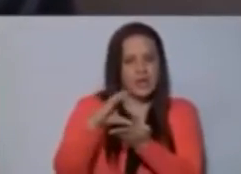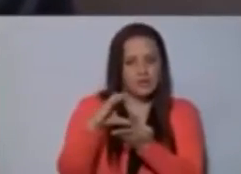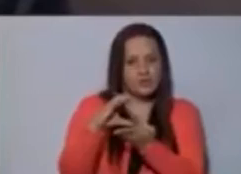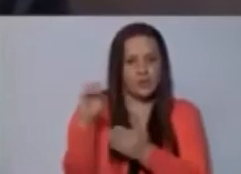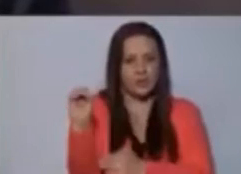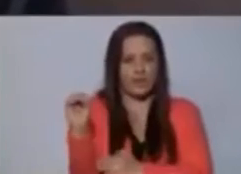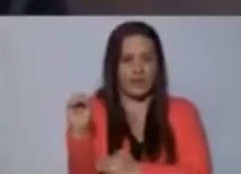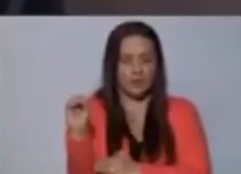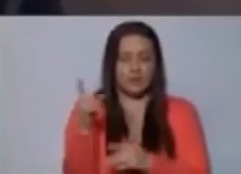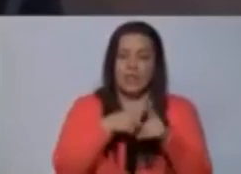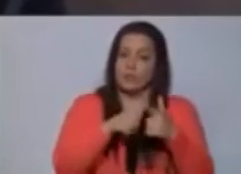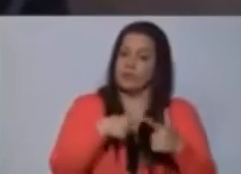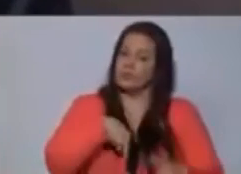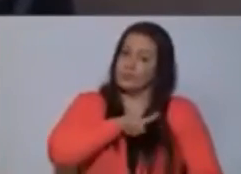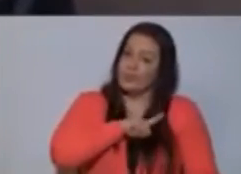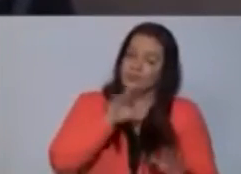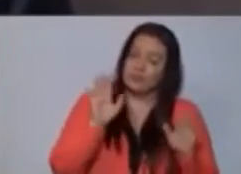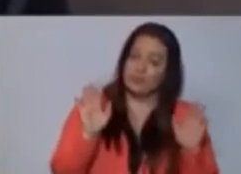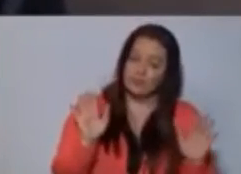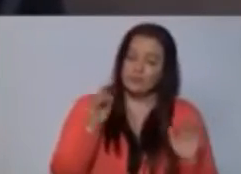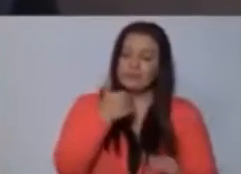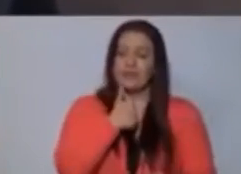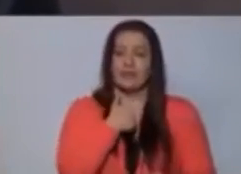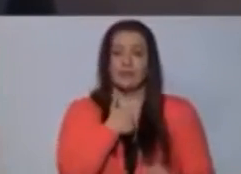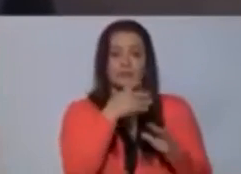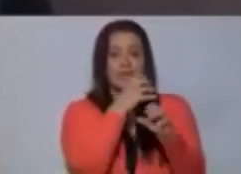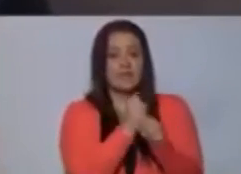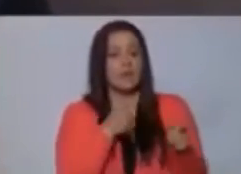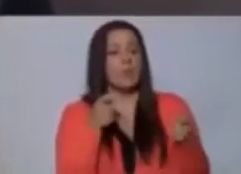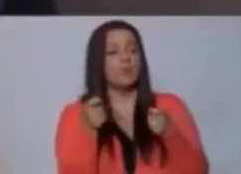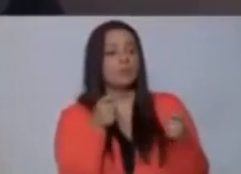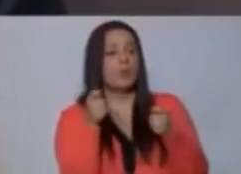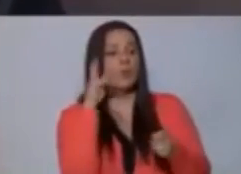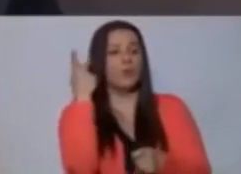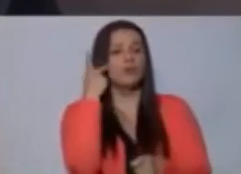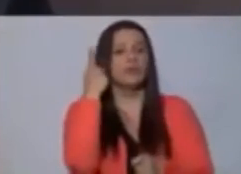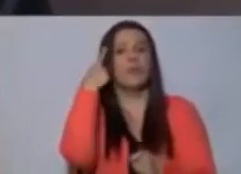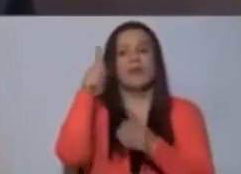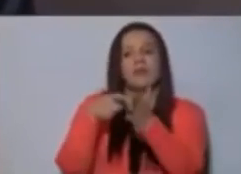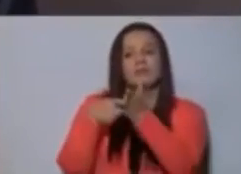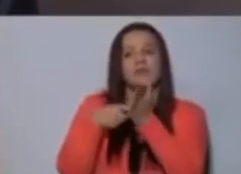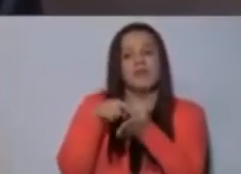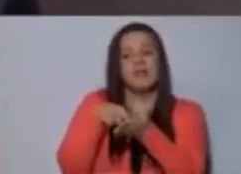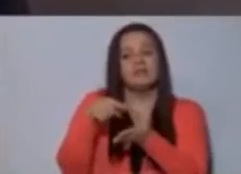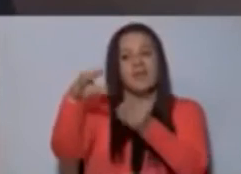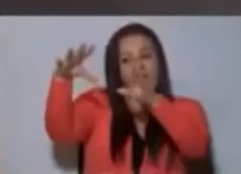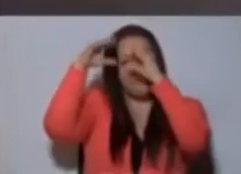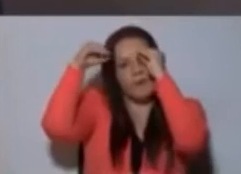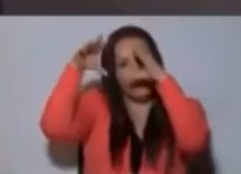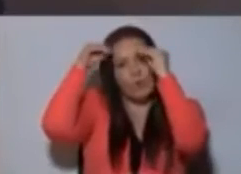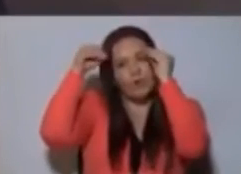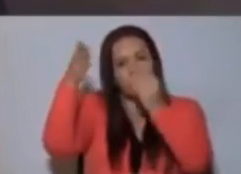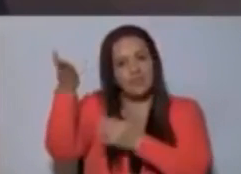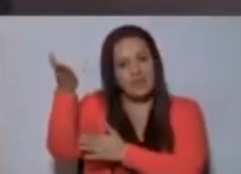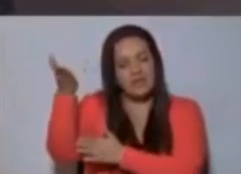Entonces, nosotros tenemos que hacer control político para exigir que ese reporte